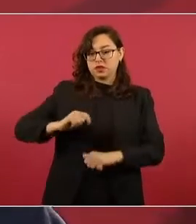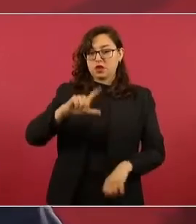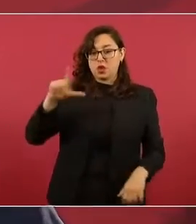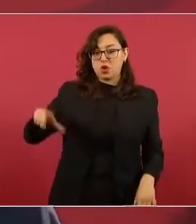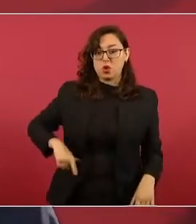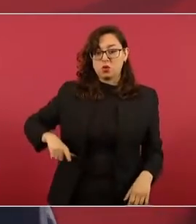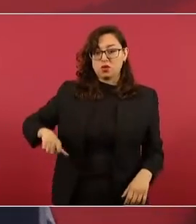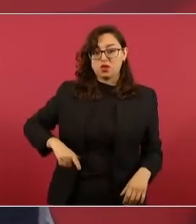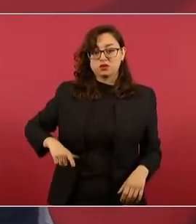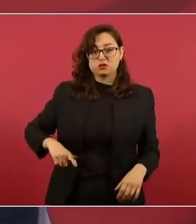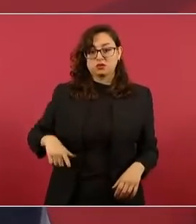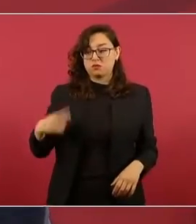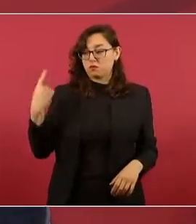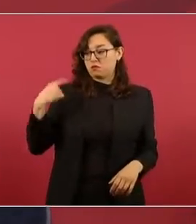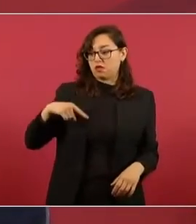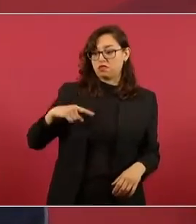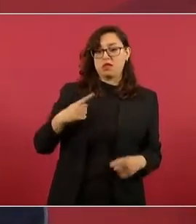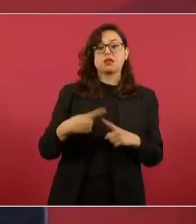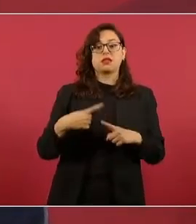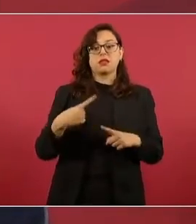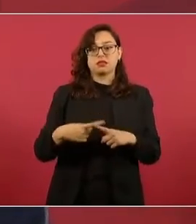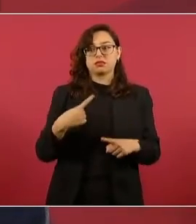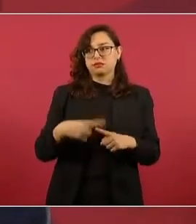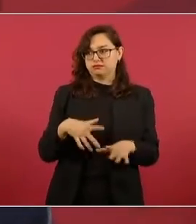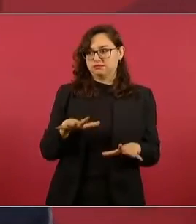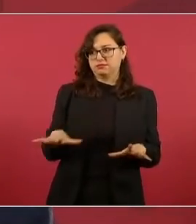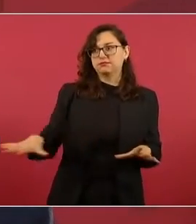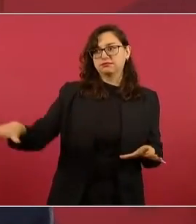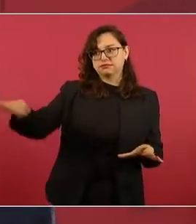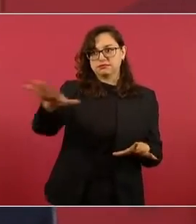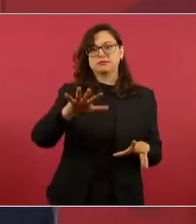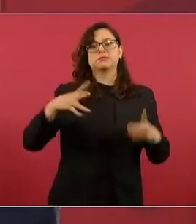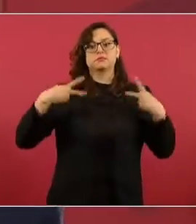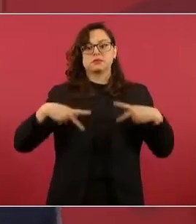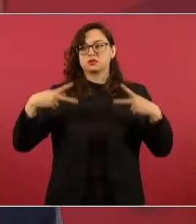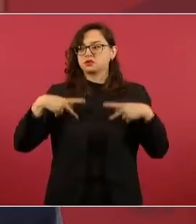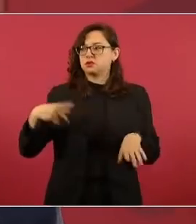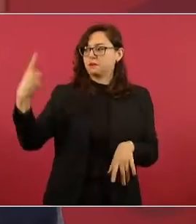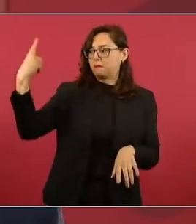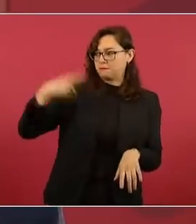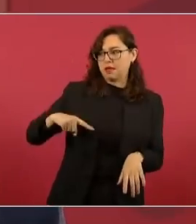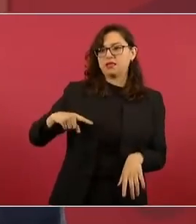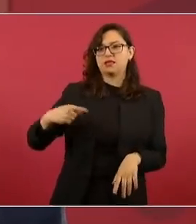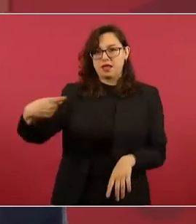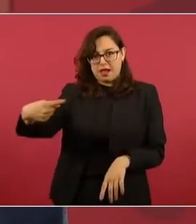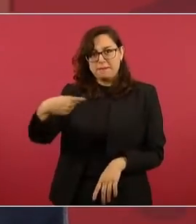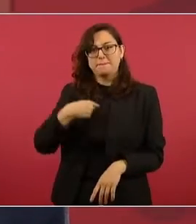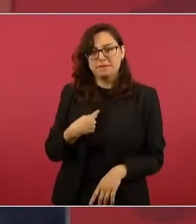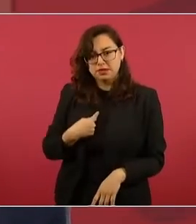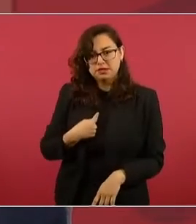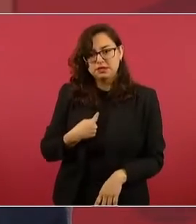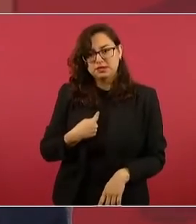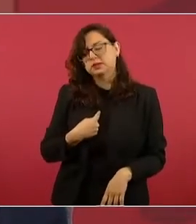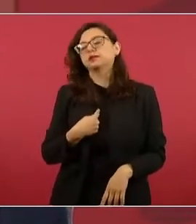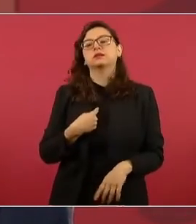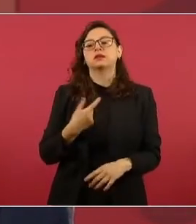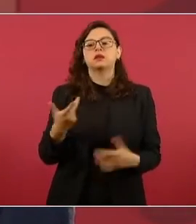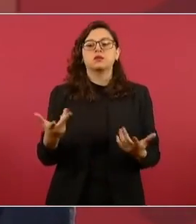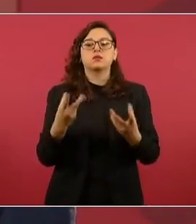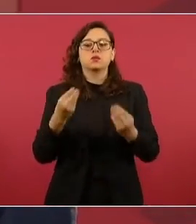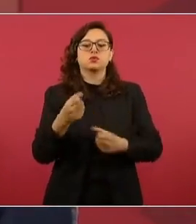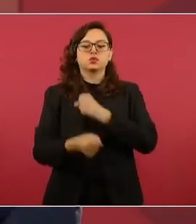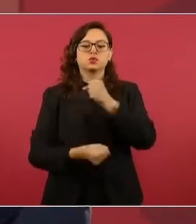y que nos habían hecho creer que que